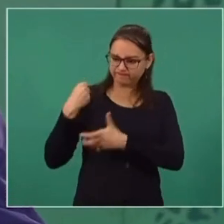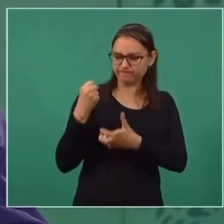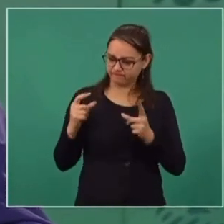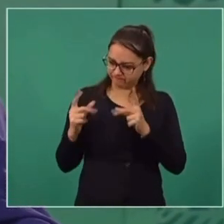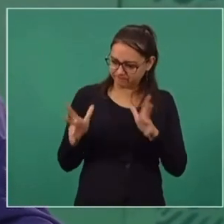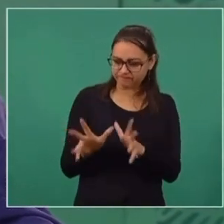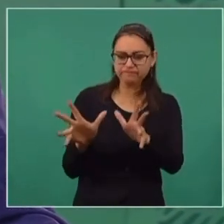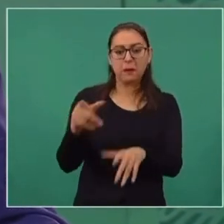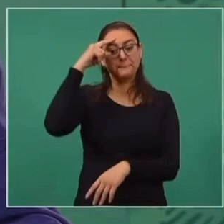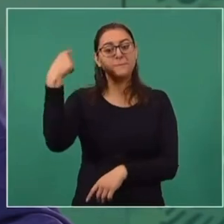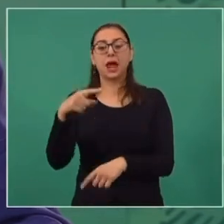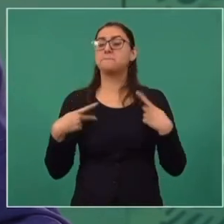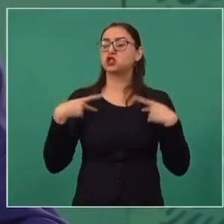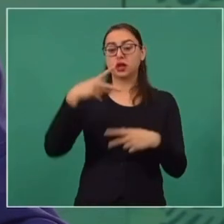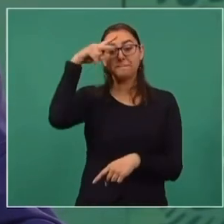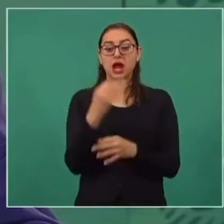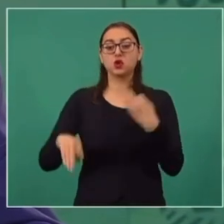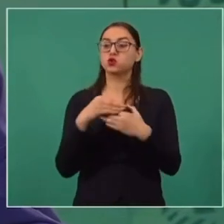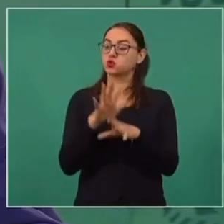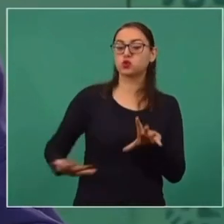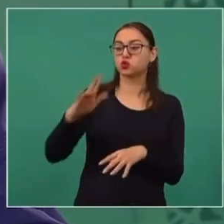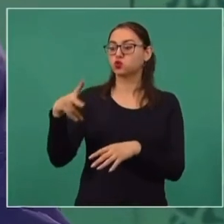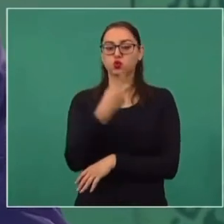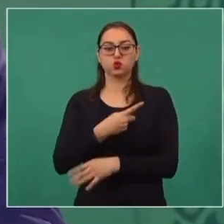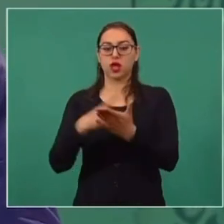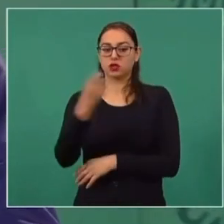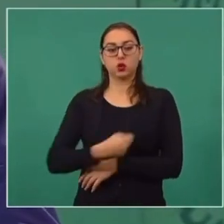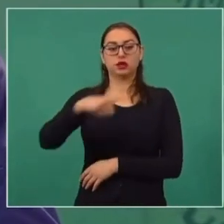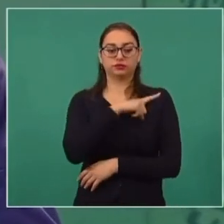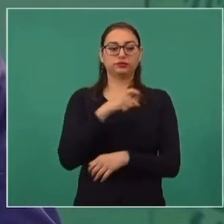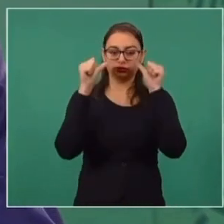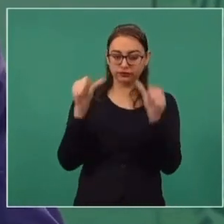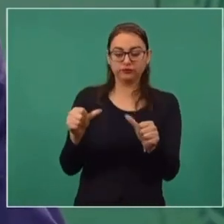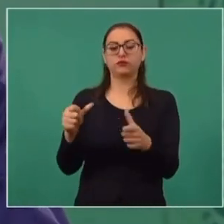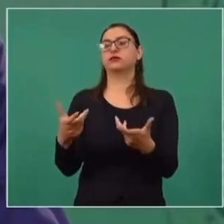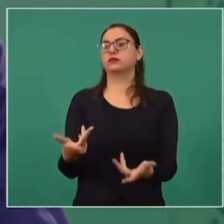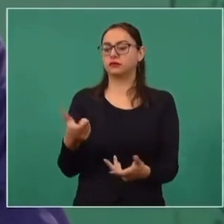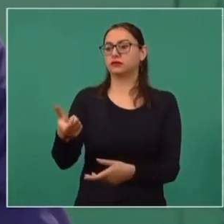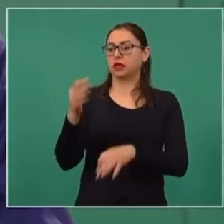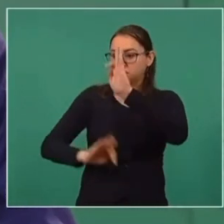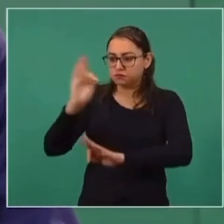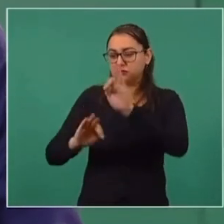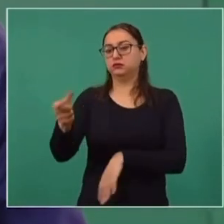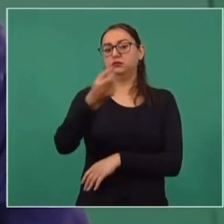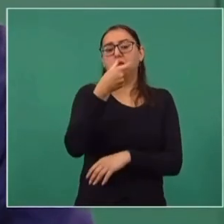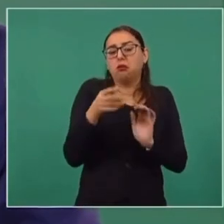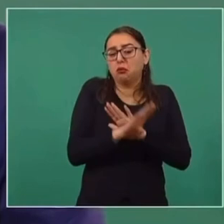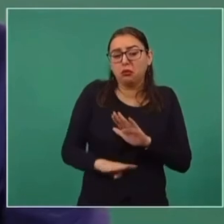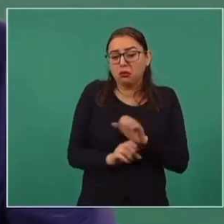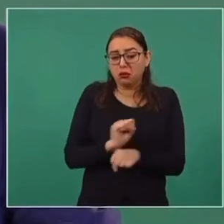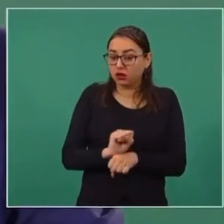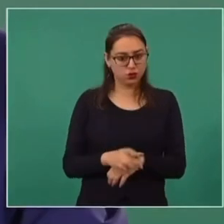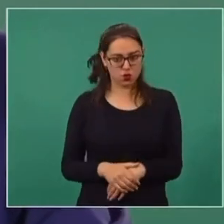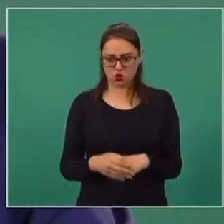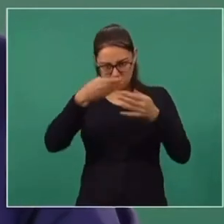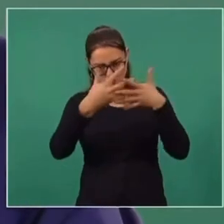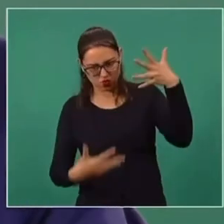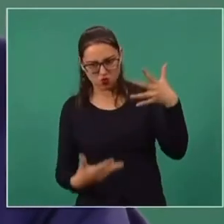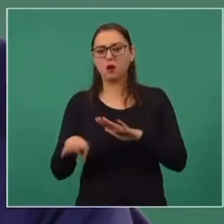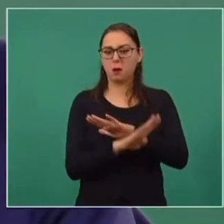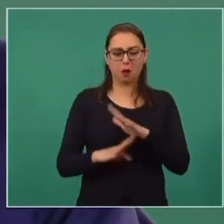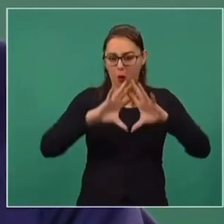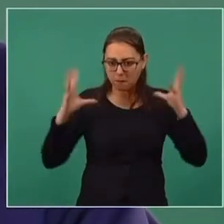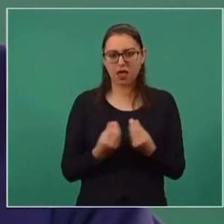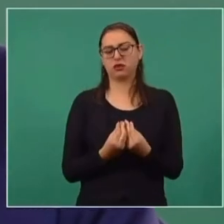los mexicanos tengan garantizado el derecho a la salud, atención médica, medicamentos, no sólo el cuadro básico, todos los medicamentos,